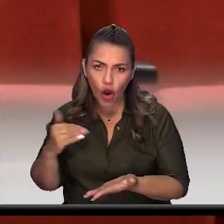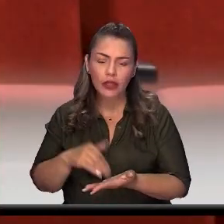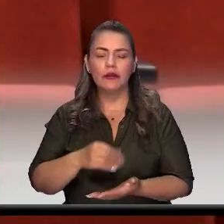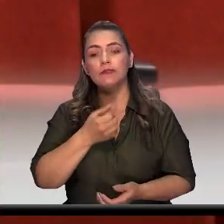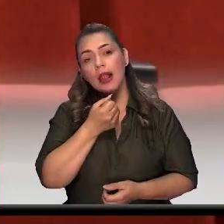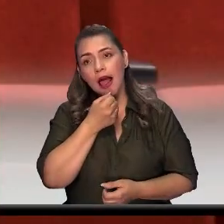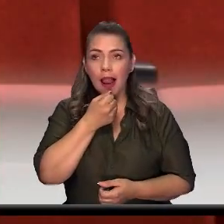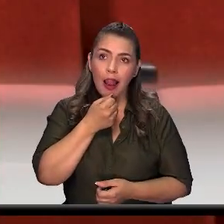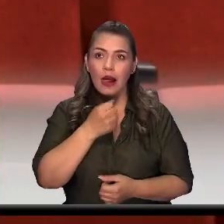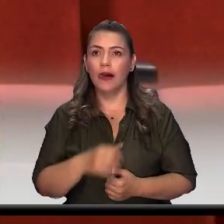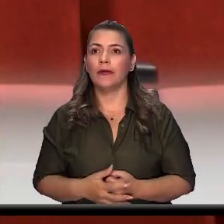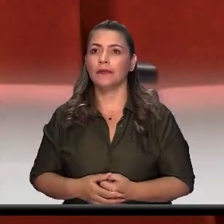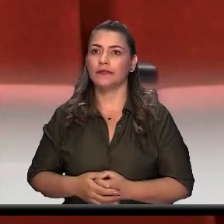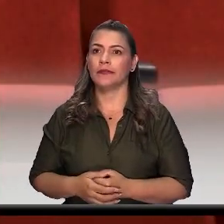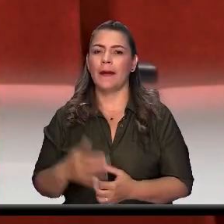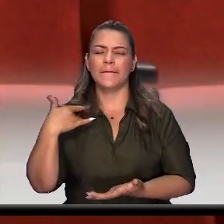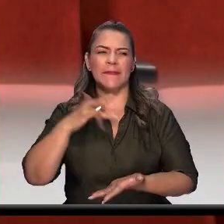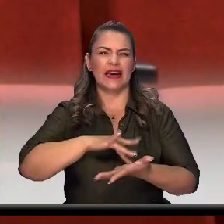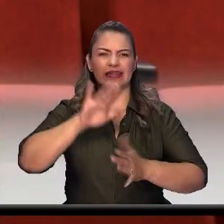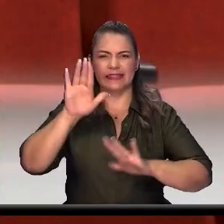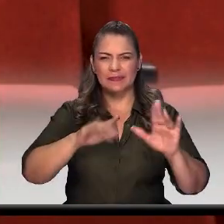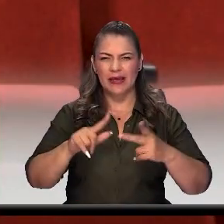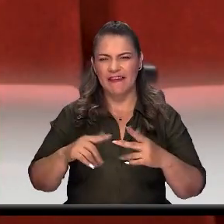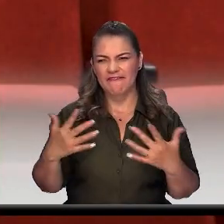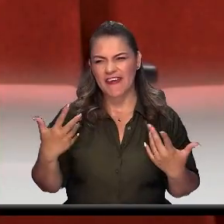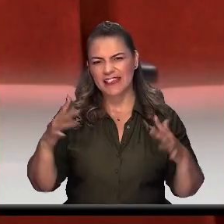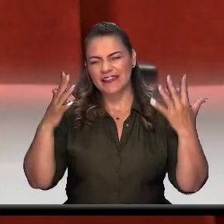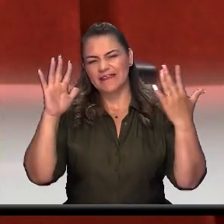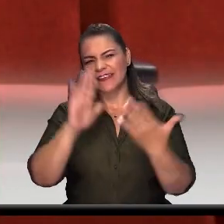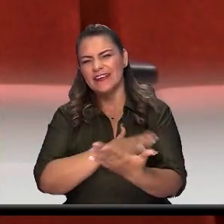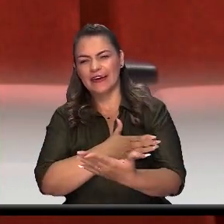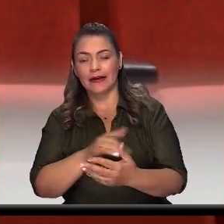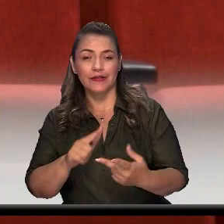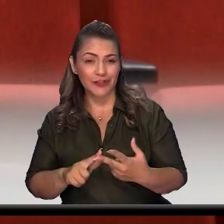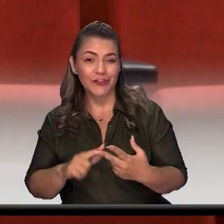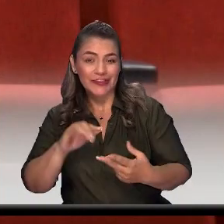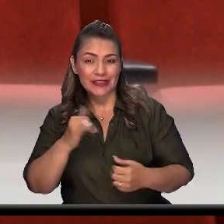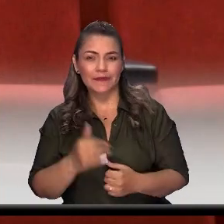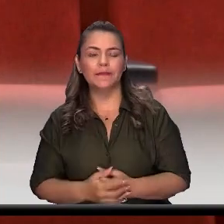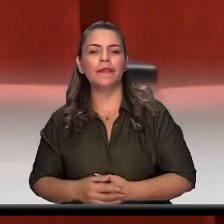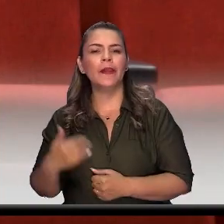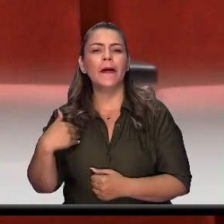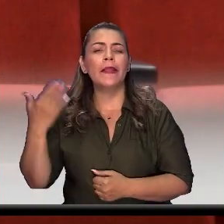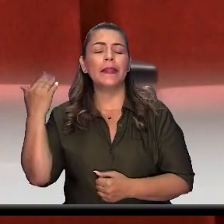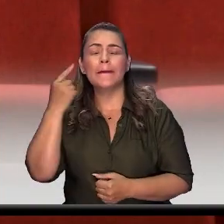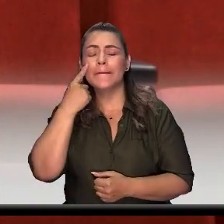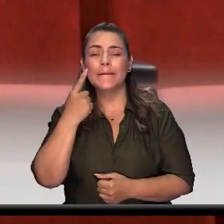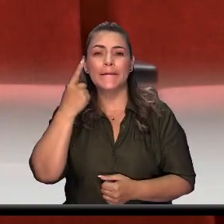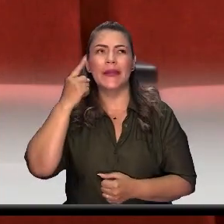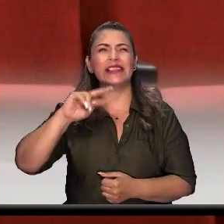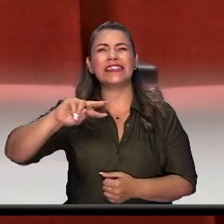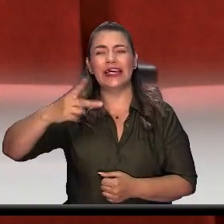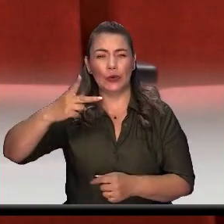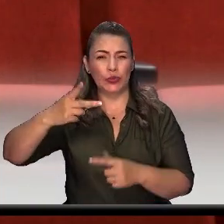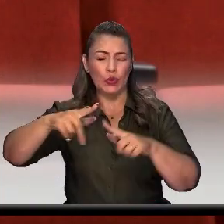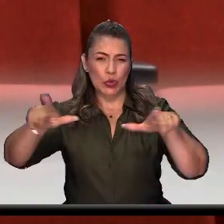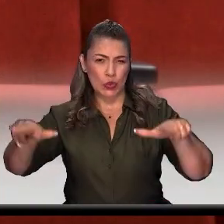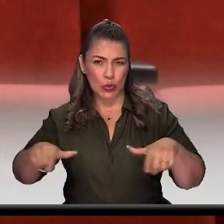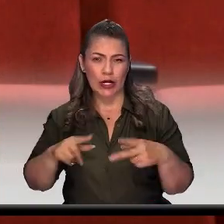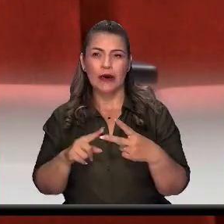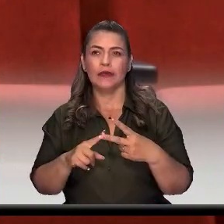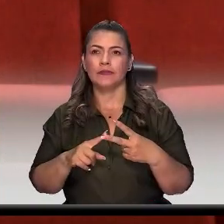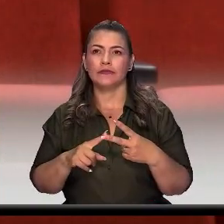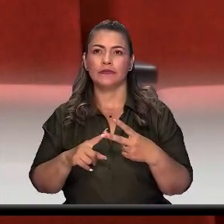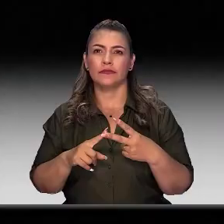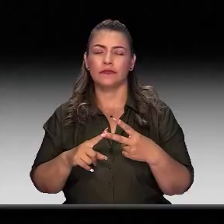allí, a participar en festivales de la canción, tuve el privilegio de ganar el segundo puesto en cierto momento, después ya